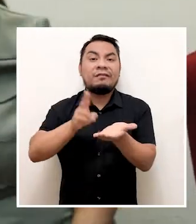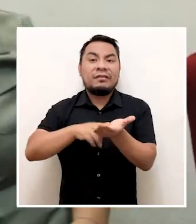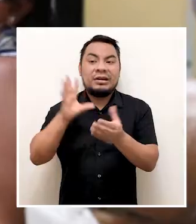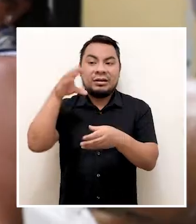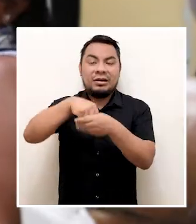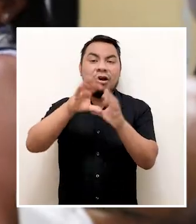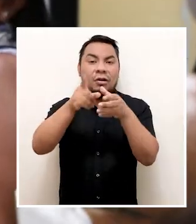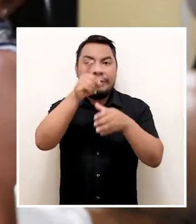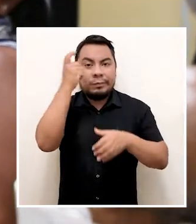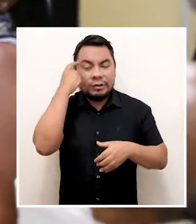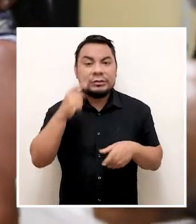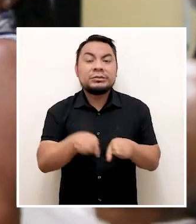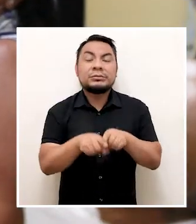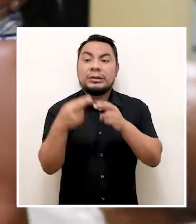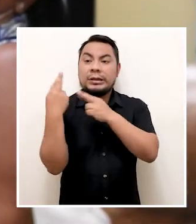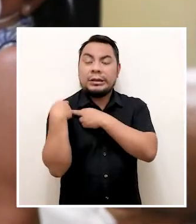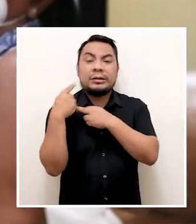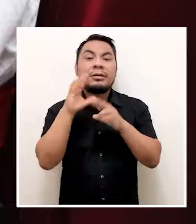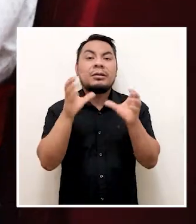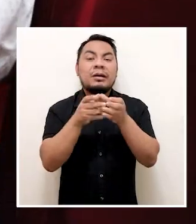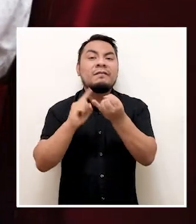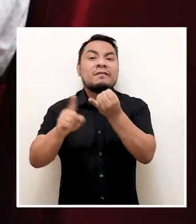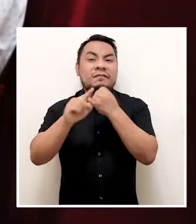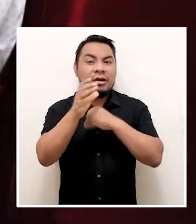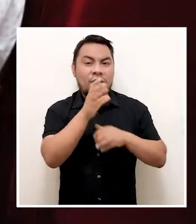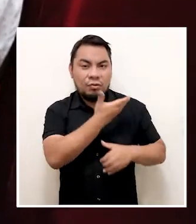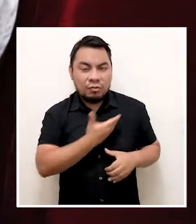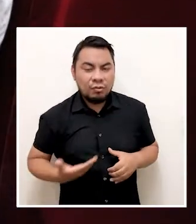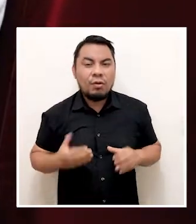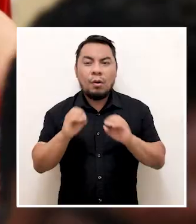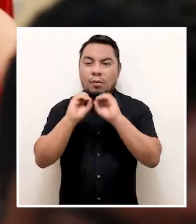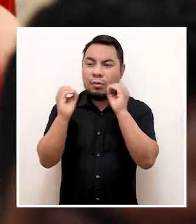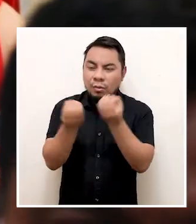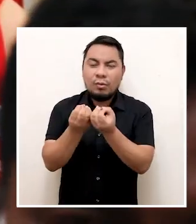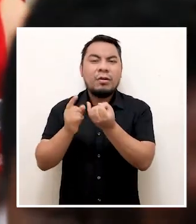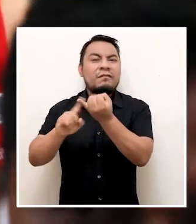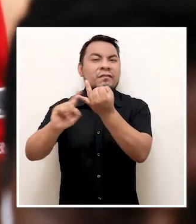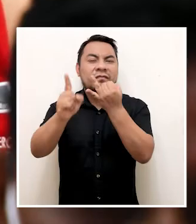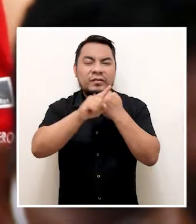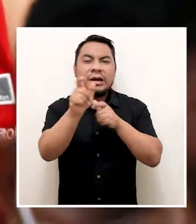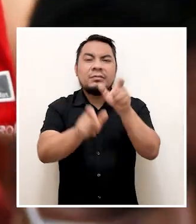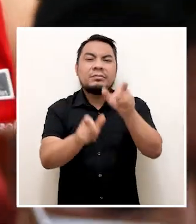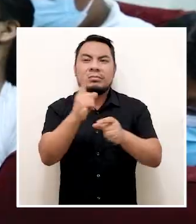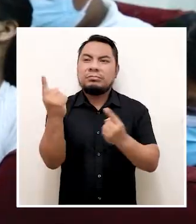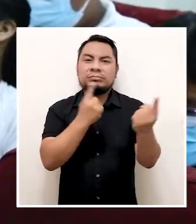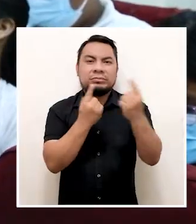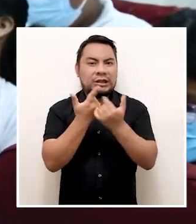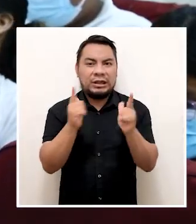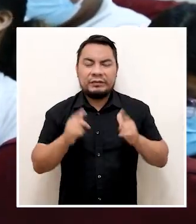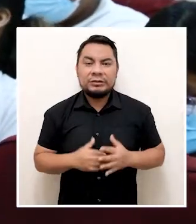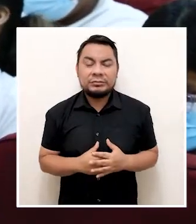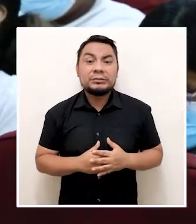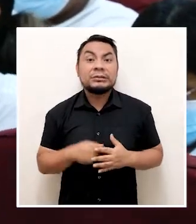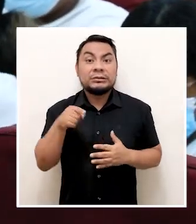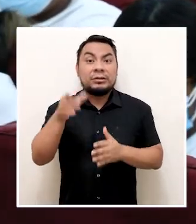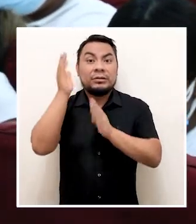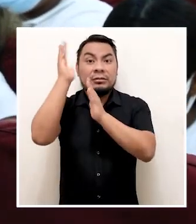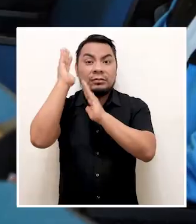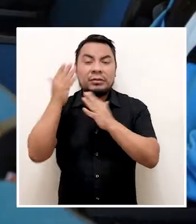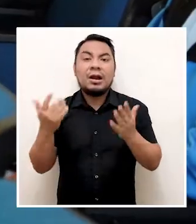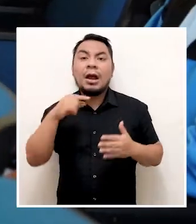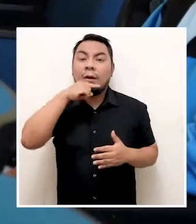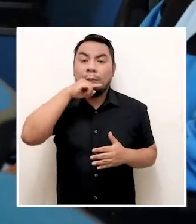asistieron afiliadas de organizaciones políticas, representantes de entidades públicas, organizaciones civiles y ciudadanía en general.